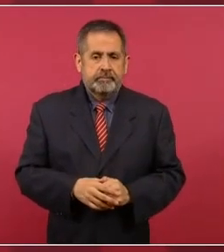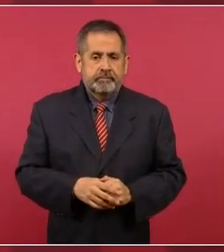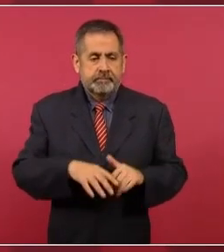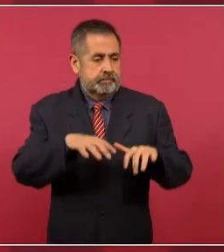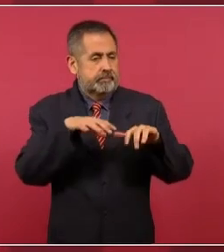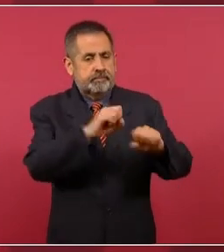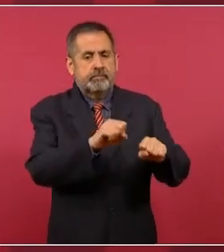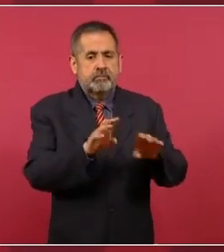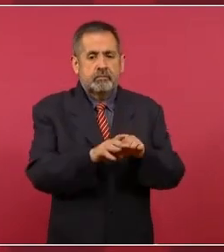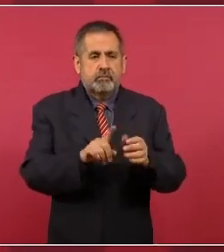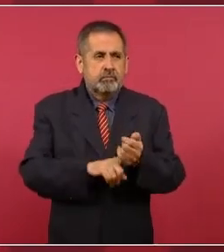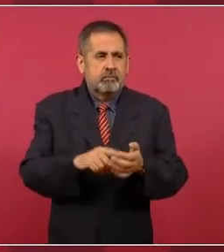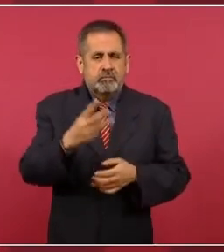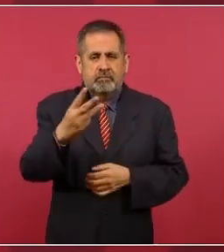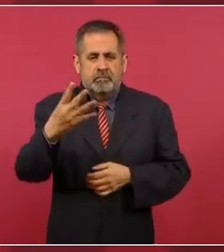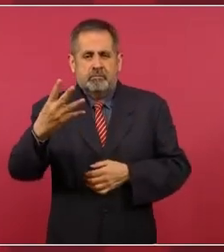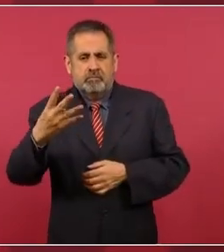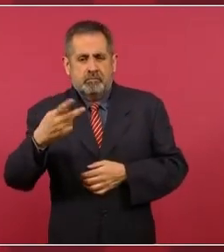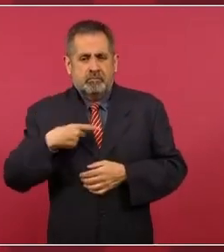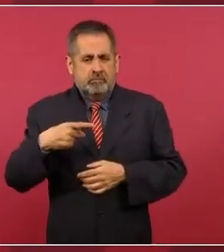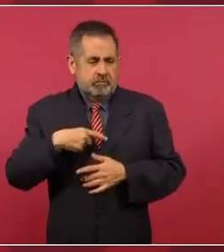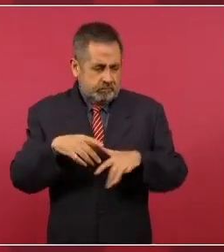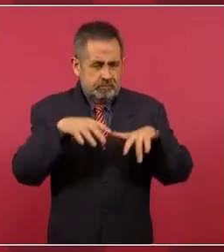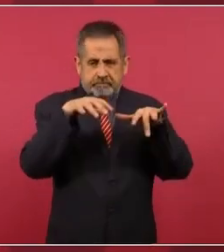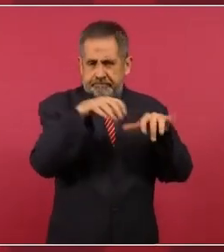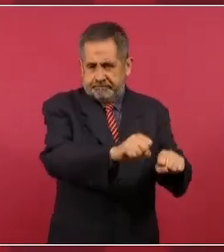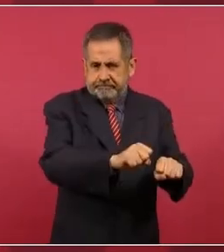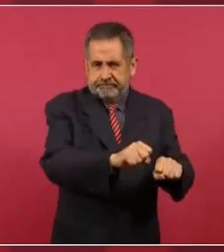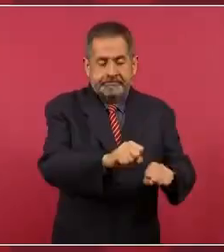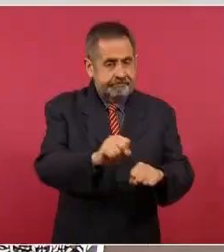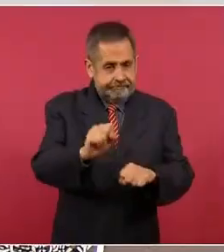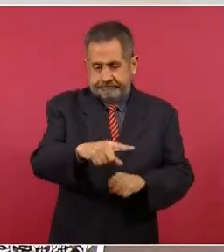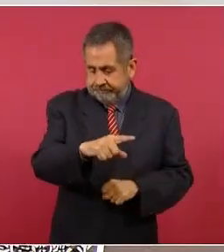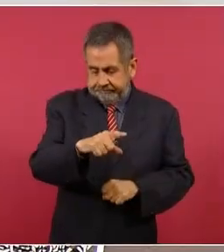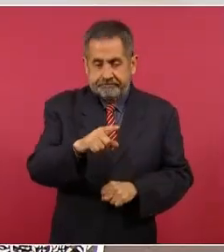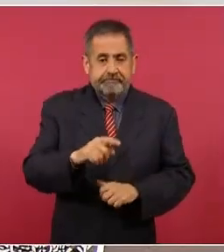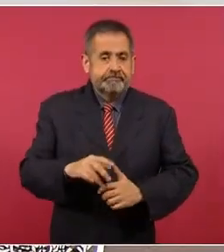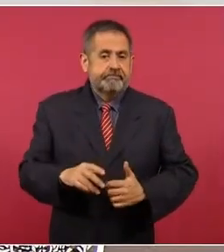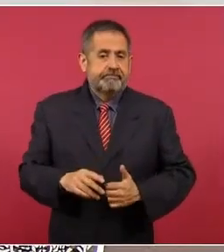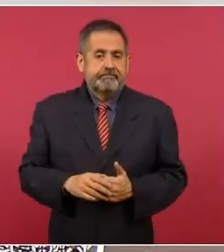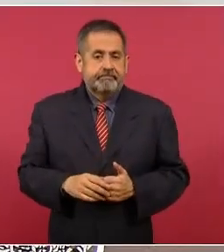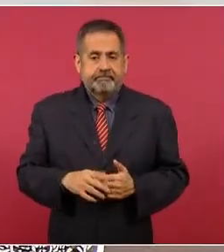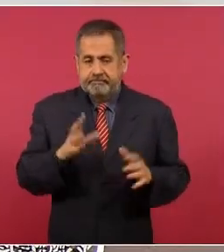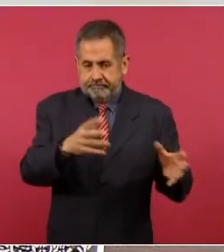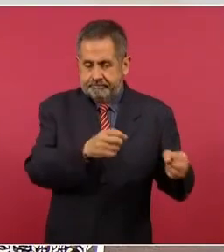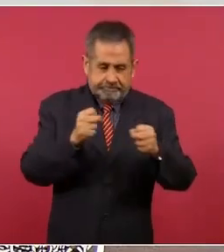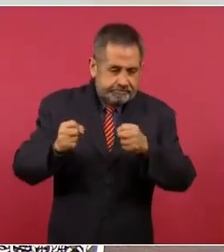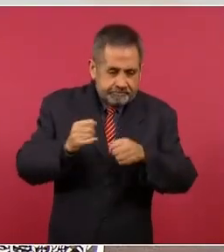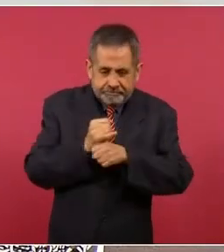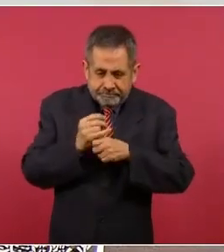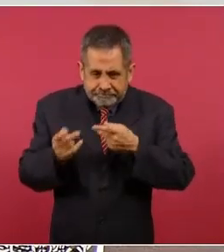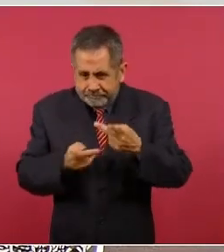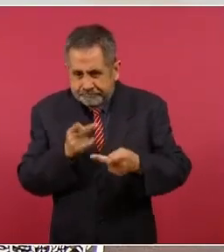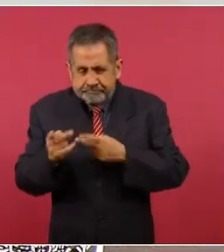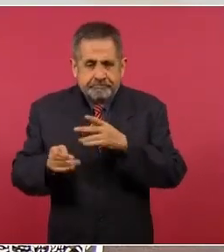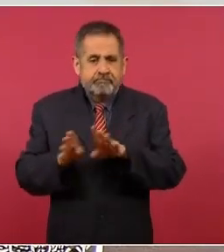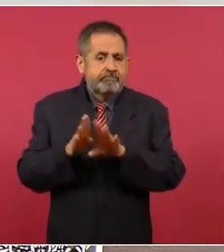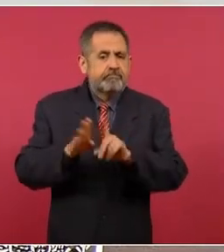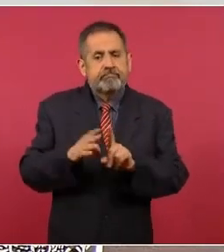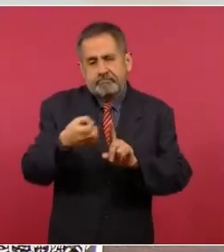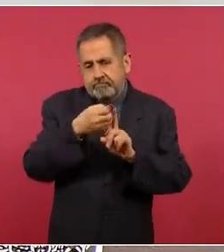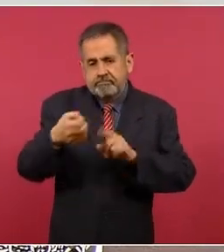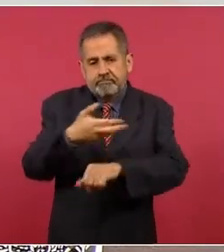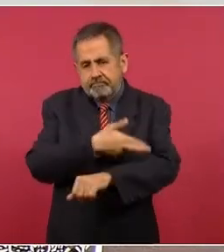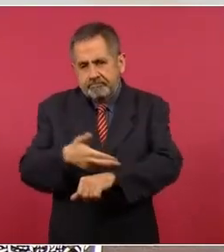detuvieron como a tres, cuatro, y ya se está llevando a cabo